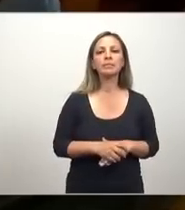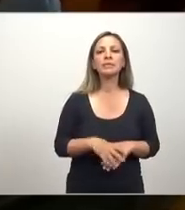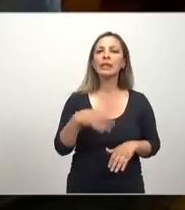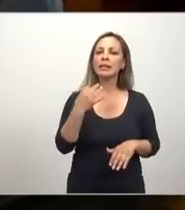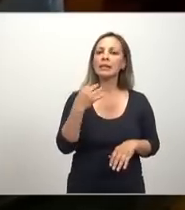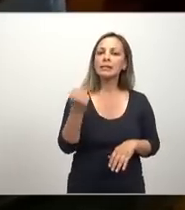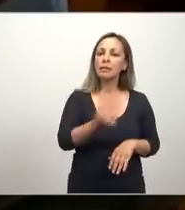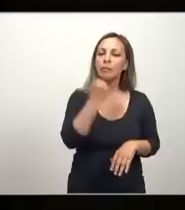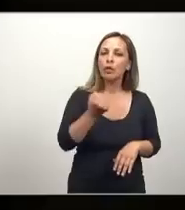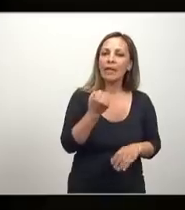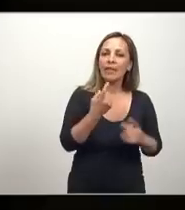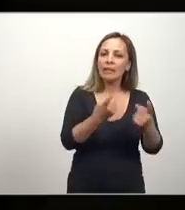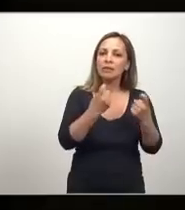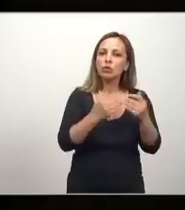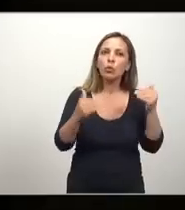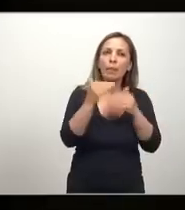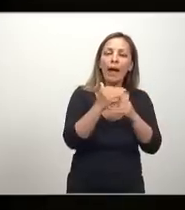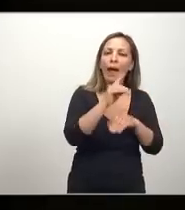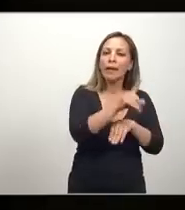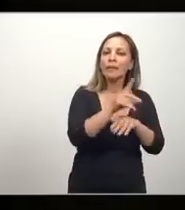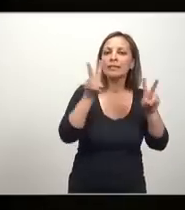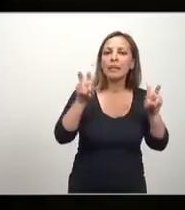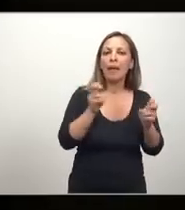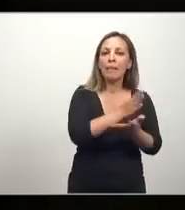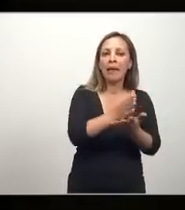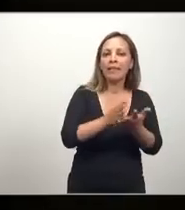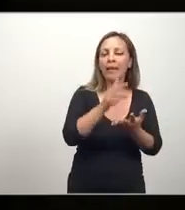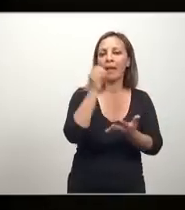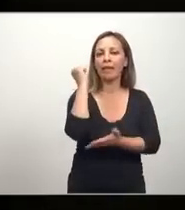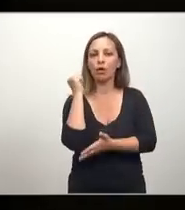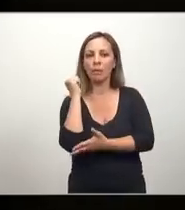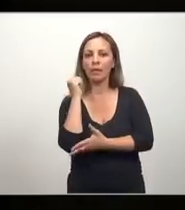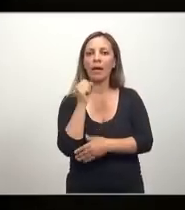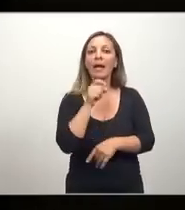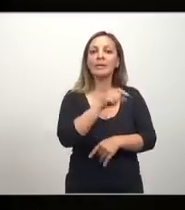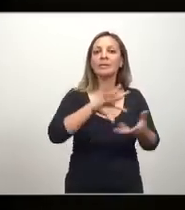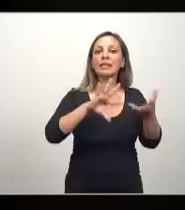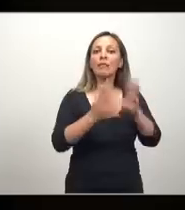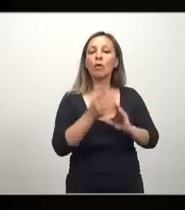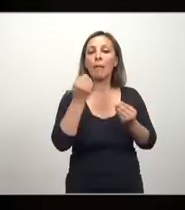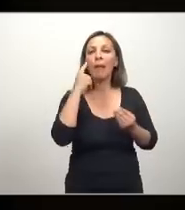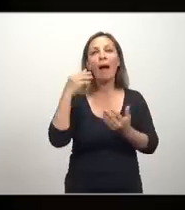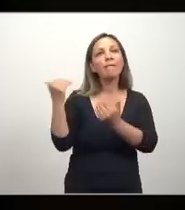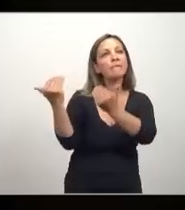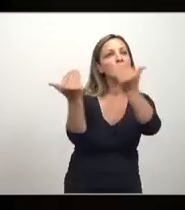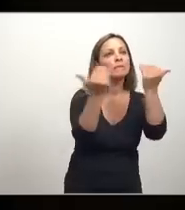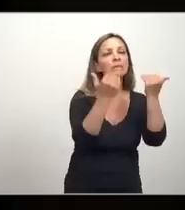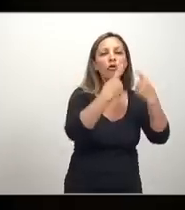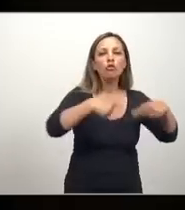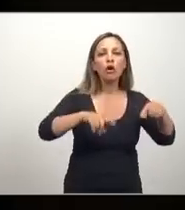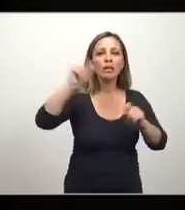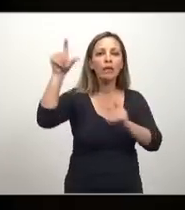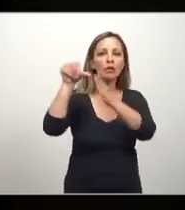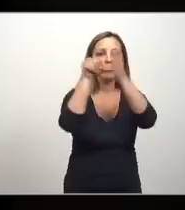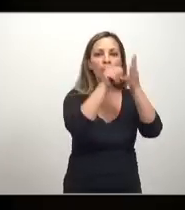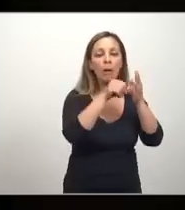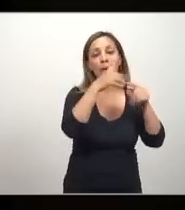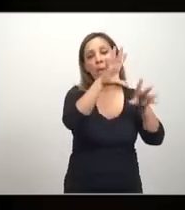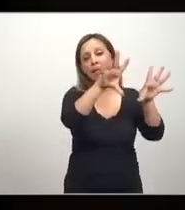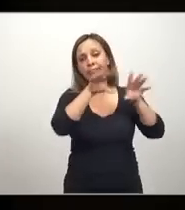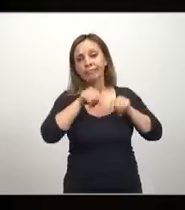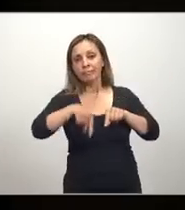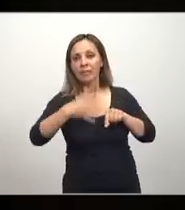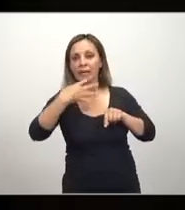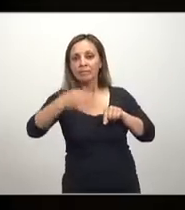prevaleciente en nuestros países en estas materias. Esa proclividad secular a recoger afuera lo que es ajeno en gran parte a la realidad latinoamericana,